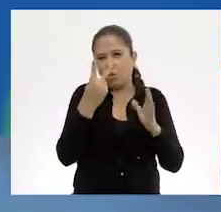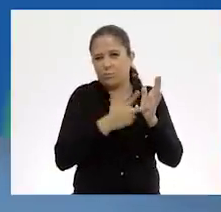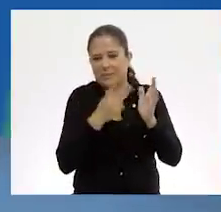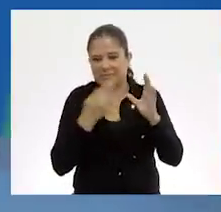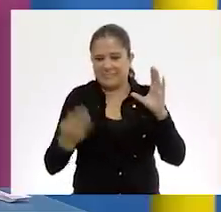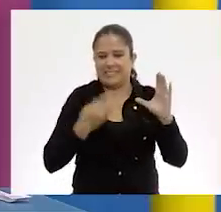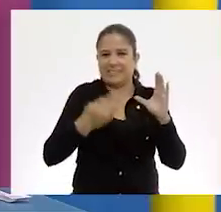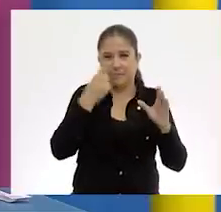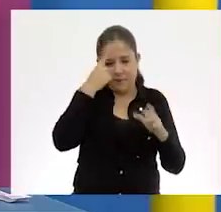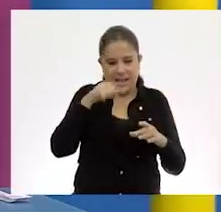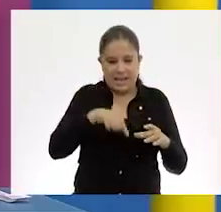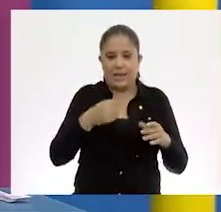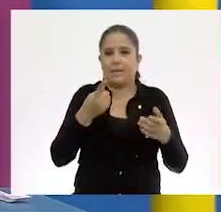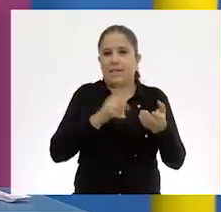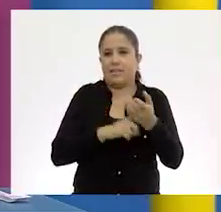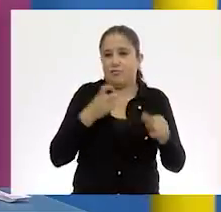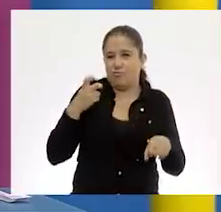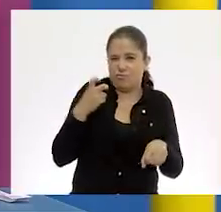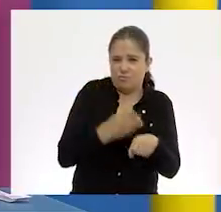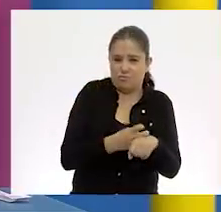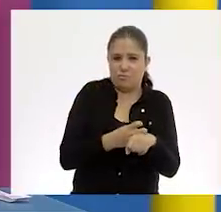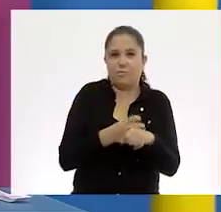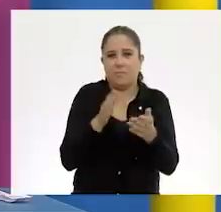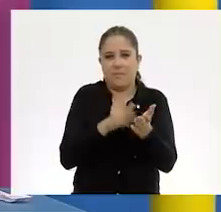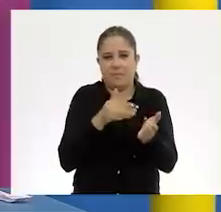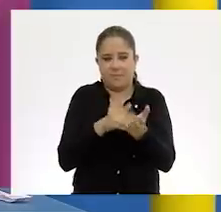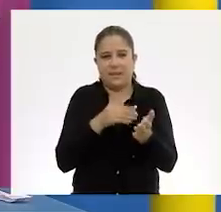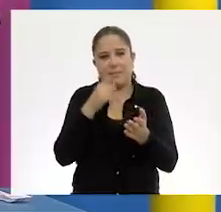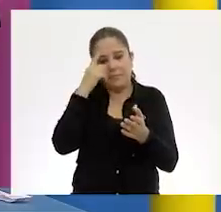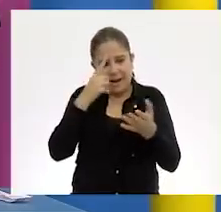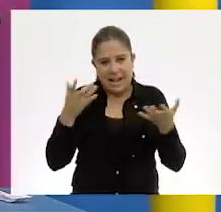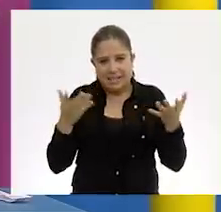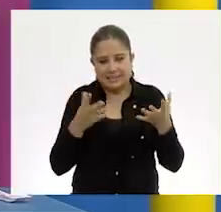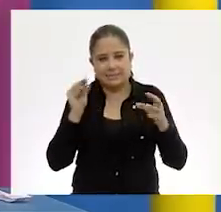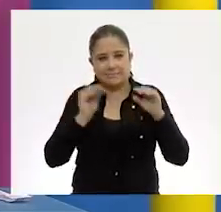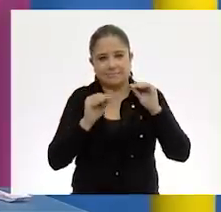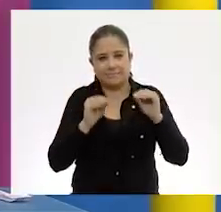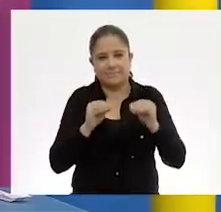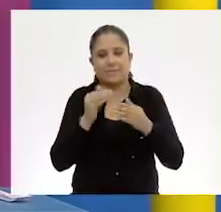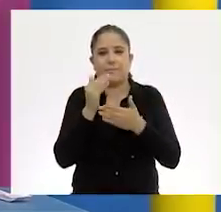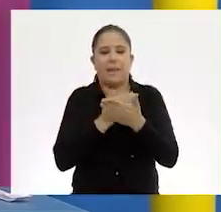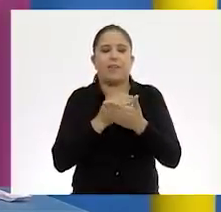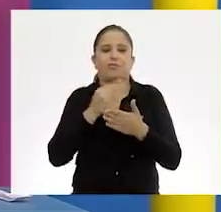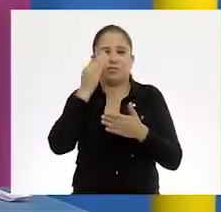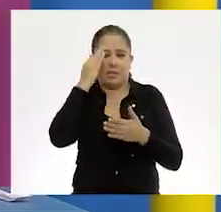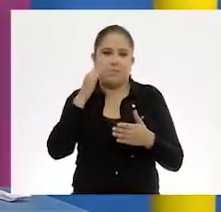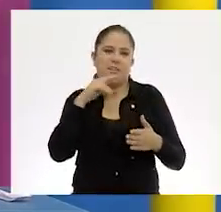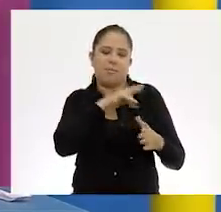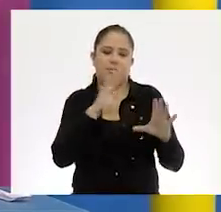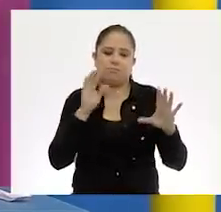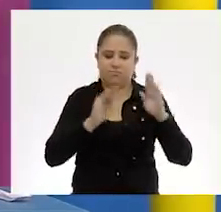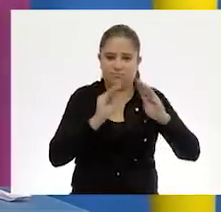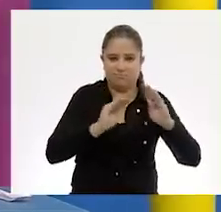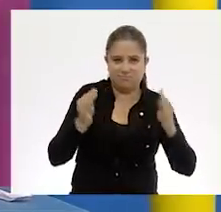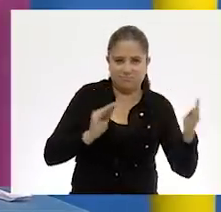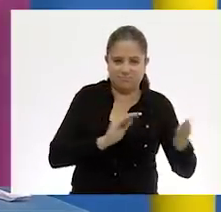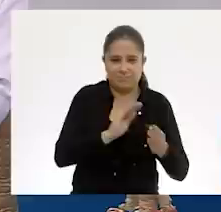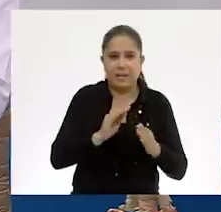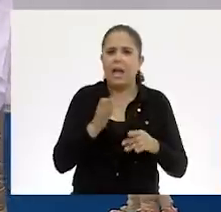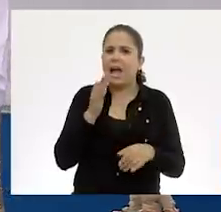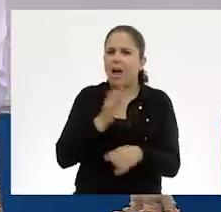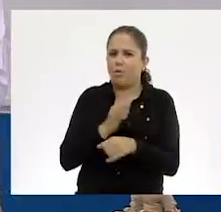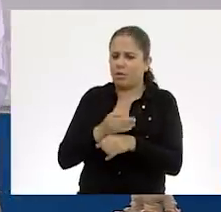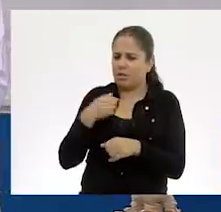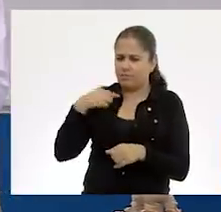rigidez y además la pieza la elaboramos en un poquito de menos tiempo. Bueno, y por ejemplo, nosotros ahorita estamos